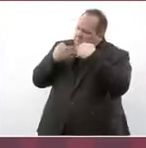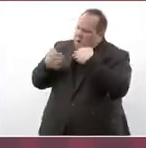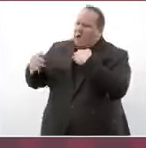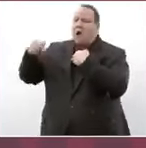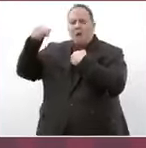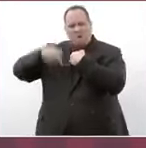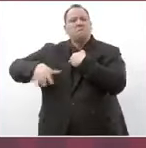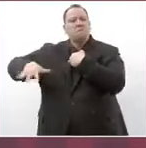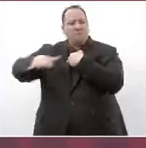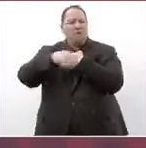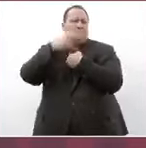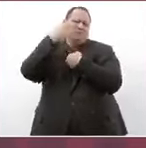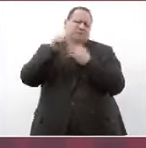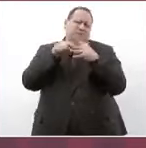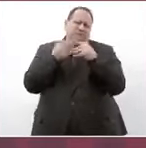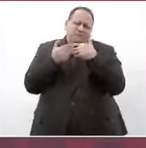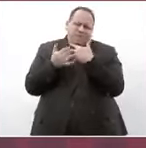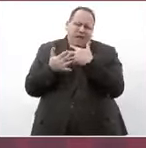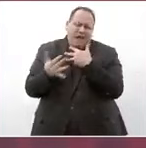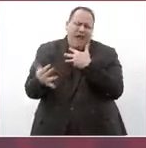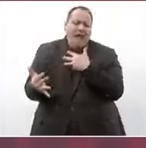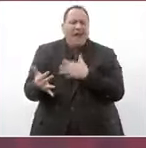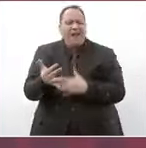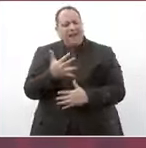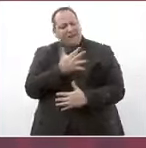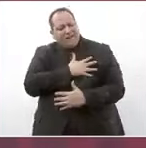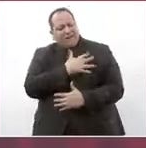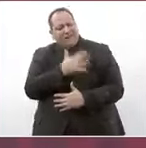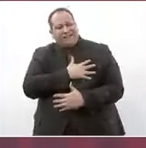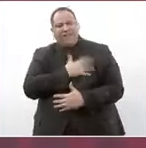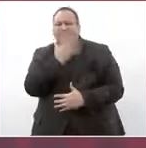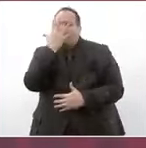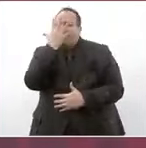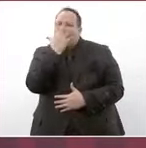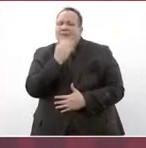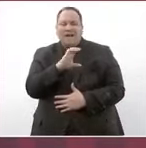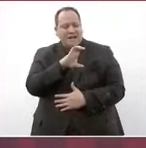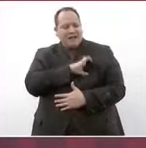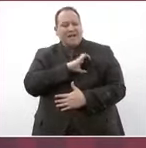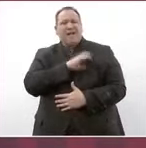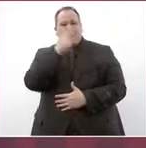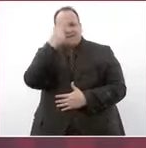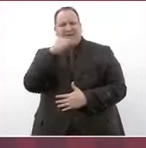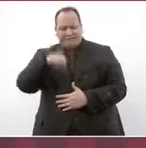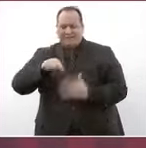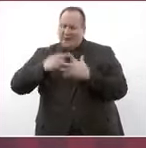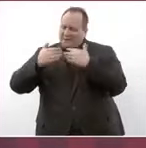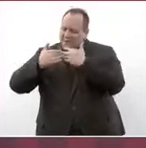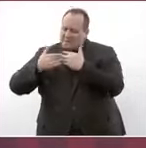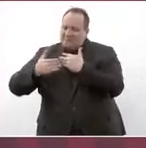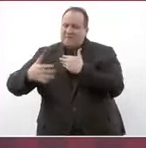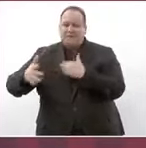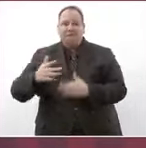nuestro méxico lindo y querido nos da mucho gusto